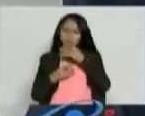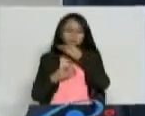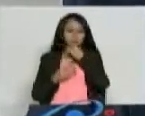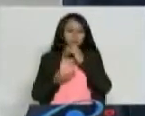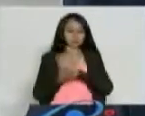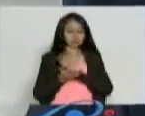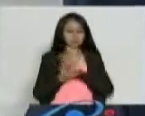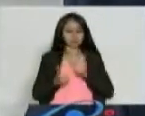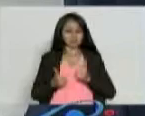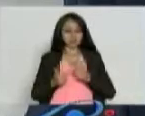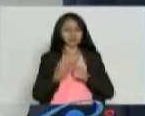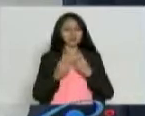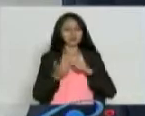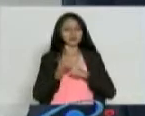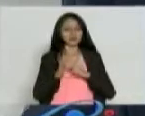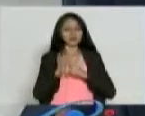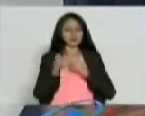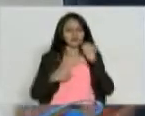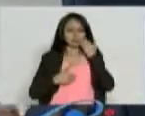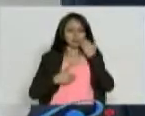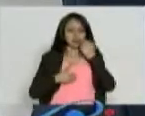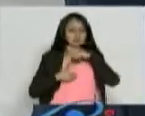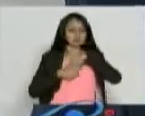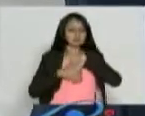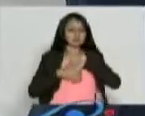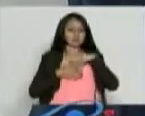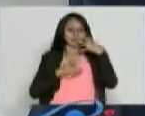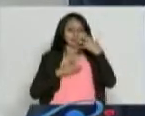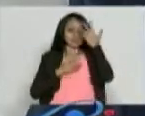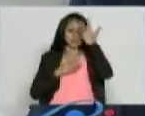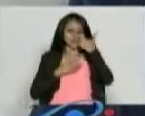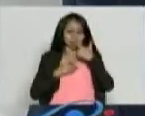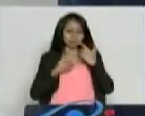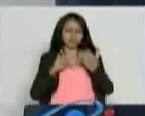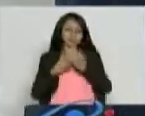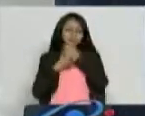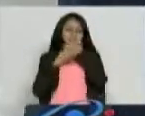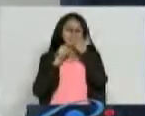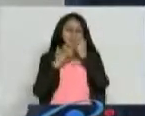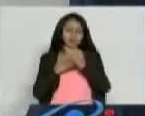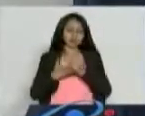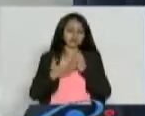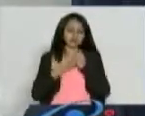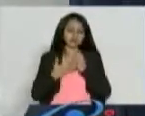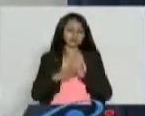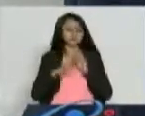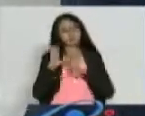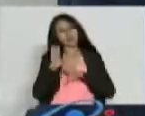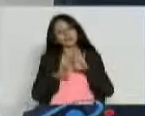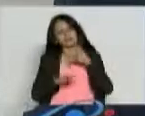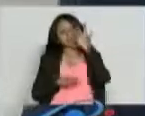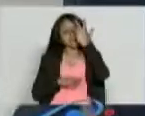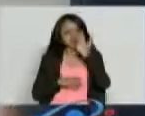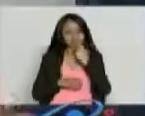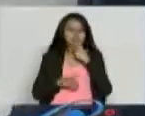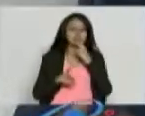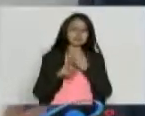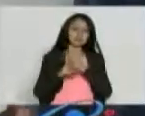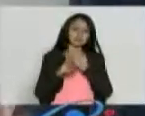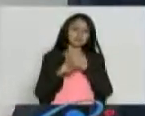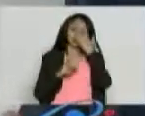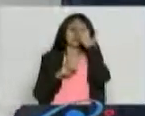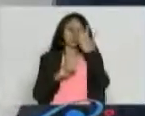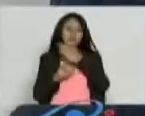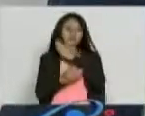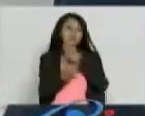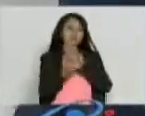Entonces no sabemos, lo detectamos a través de un examen. ¿Qué es difícil hacerse un examen porque si uno no llega casi moribundo, da